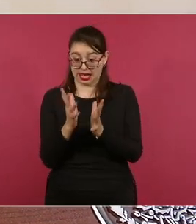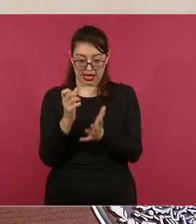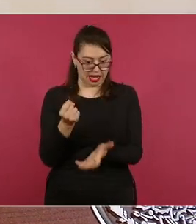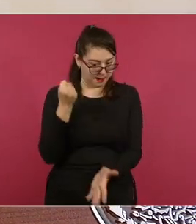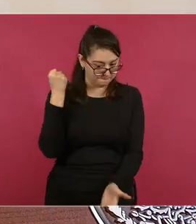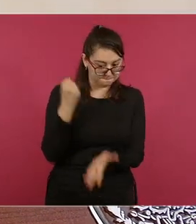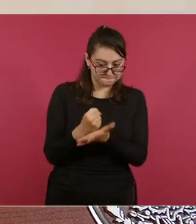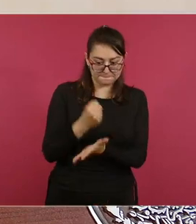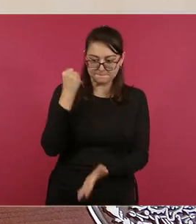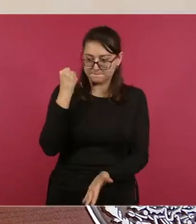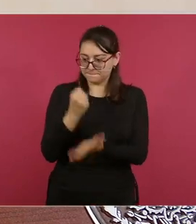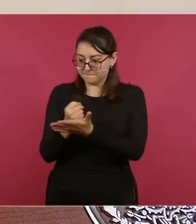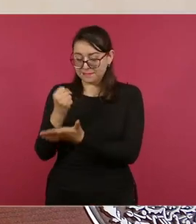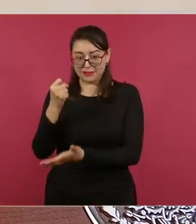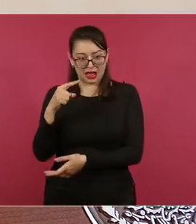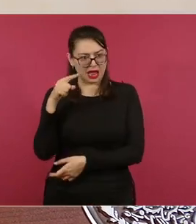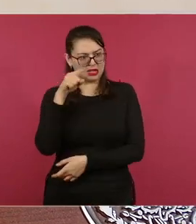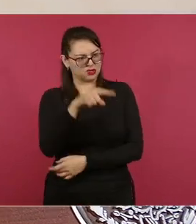son